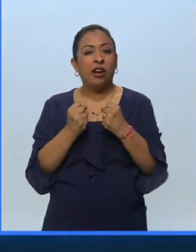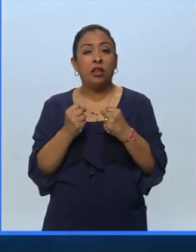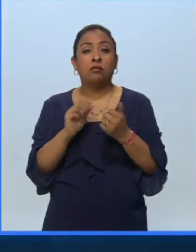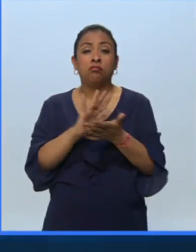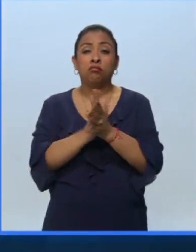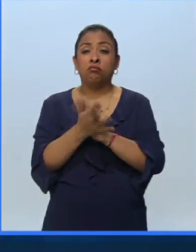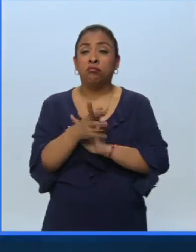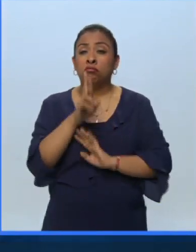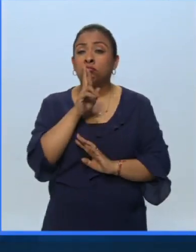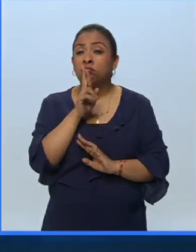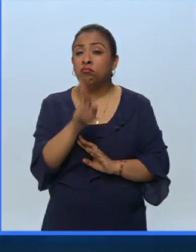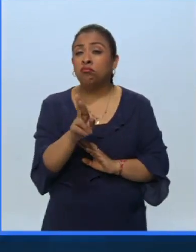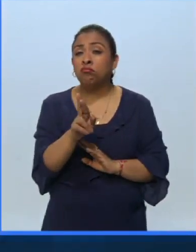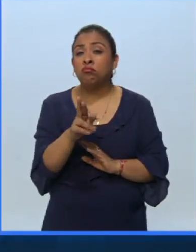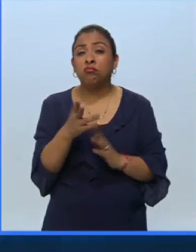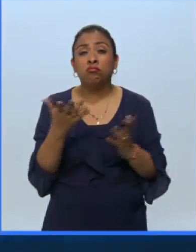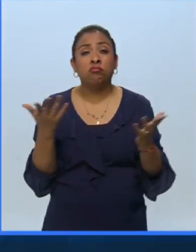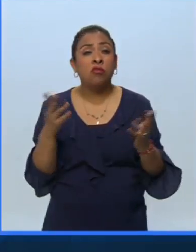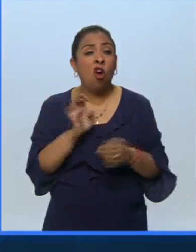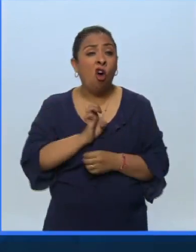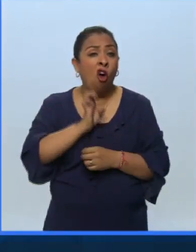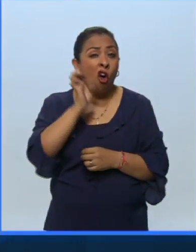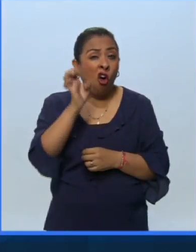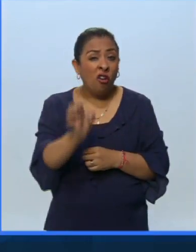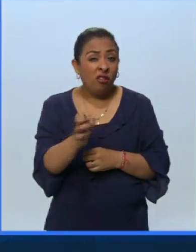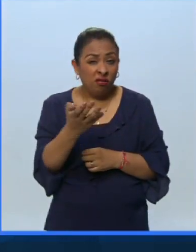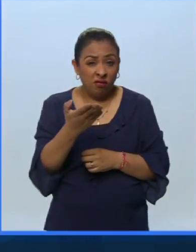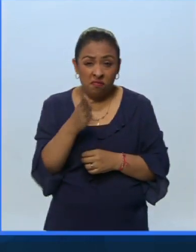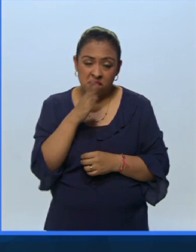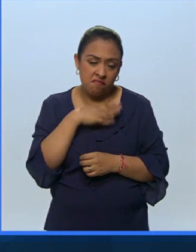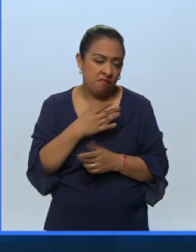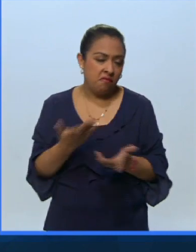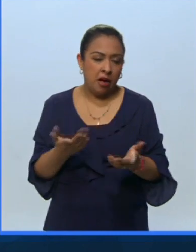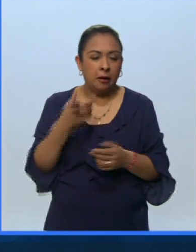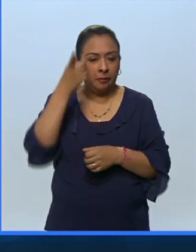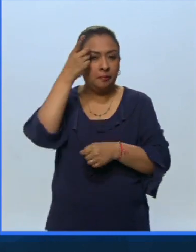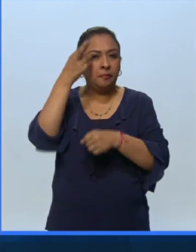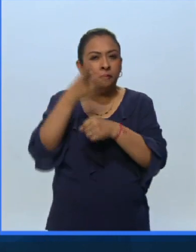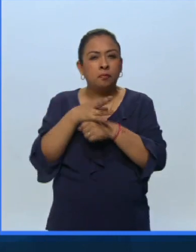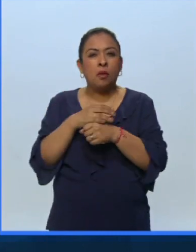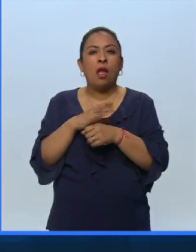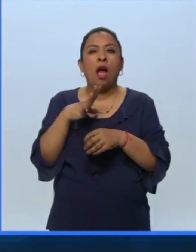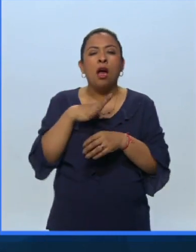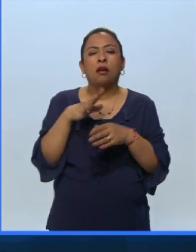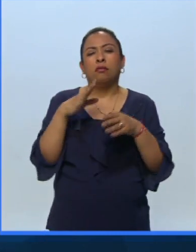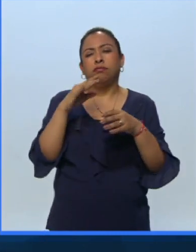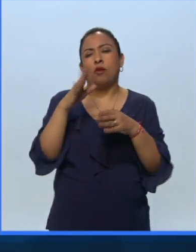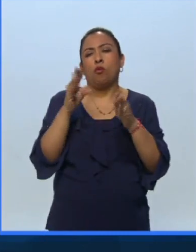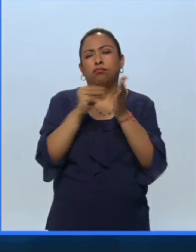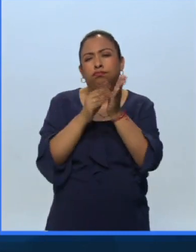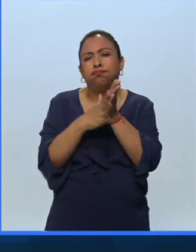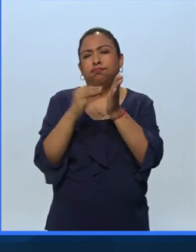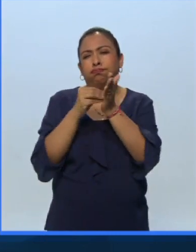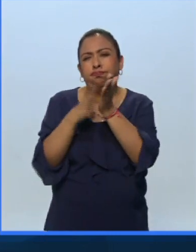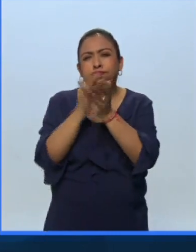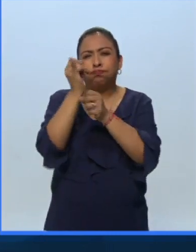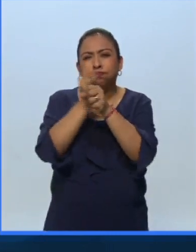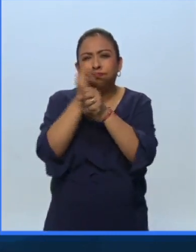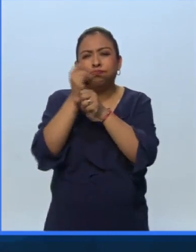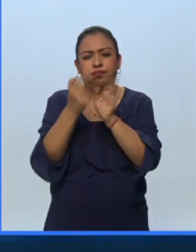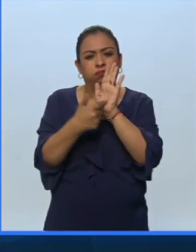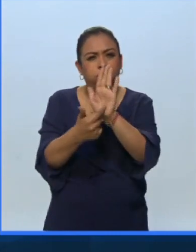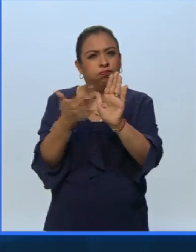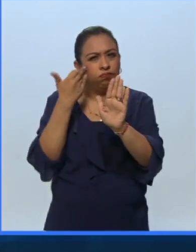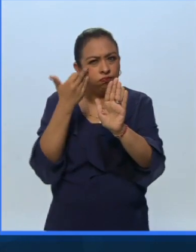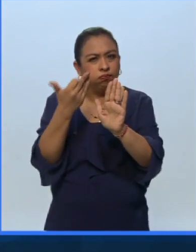resultado de odio que está mal el director nos bombardea con una enorme cantidad de datos y testimonios que recrean